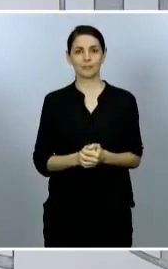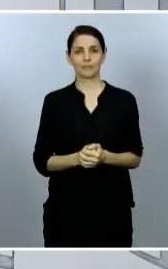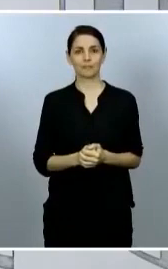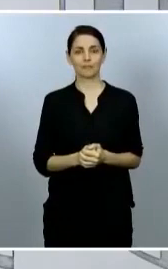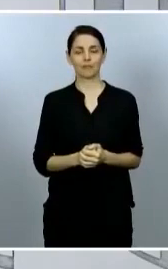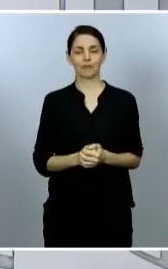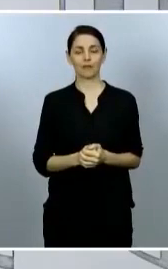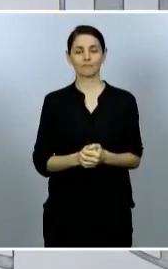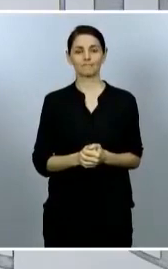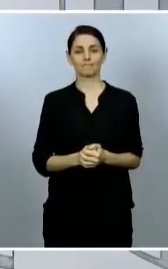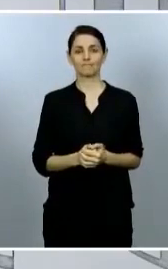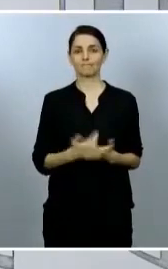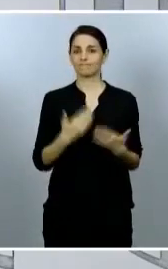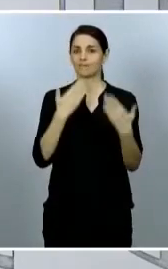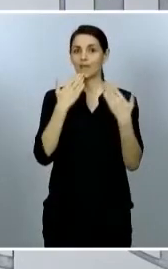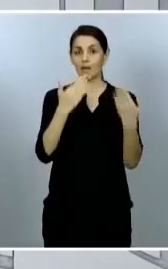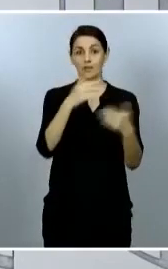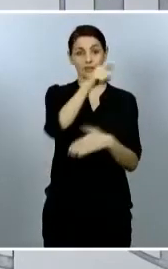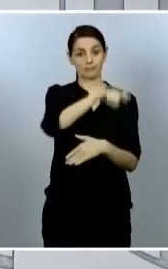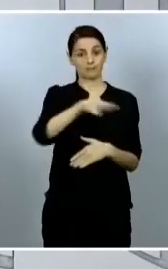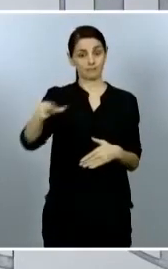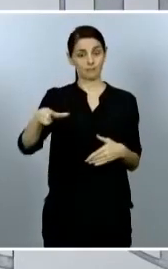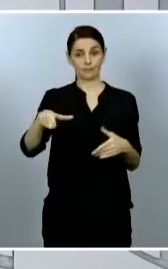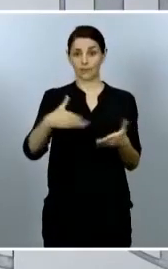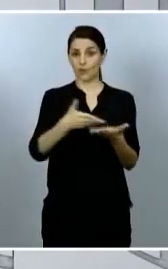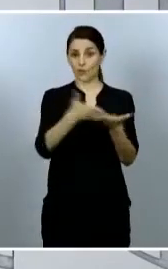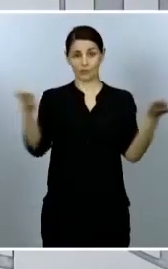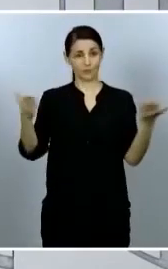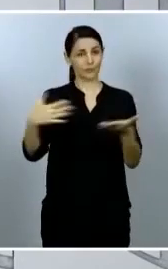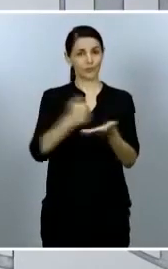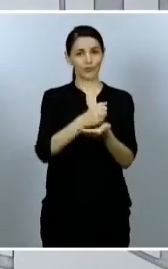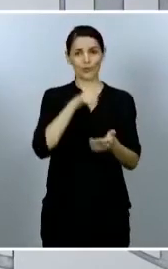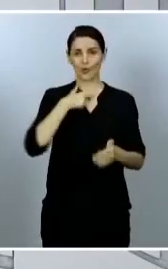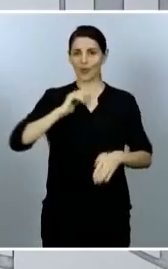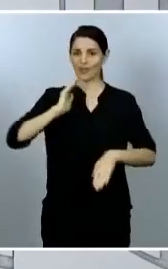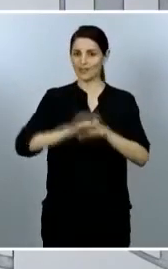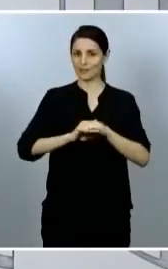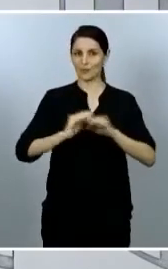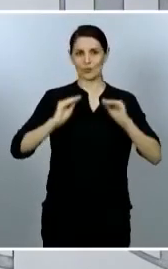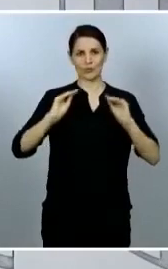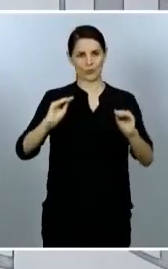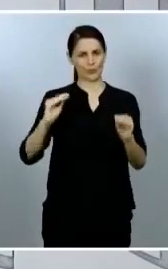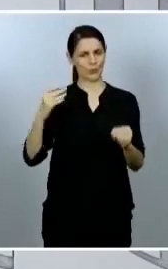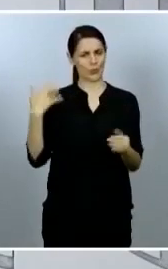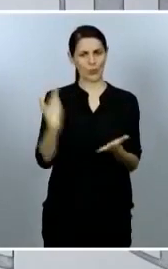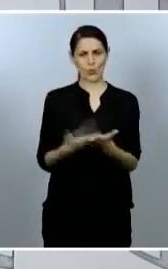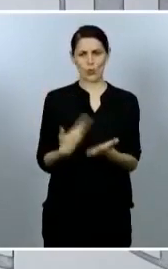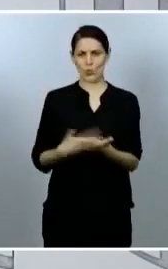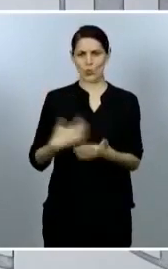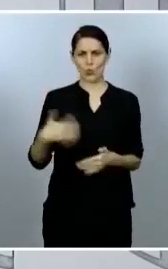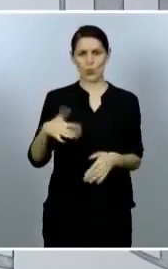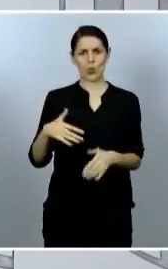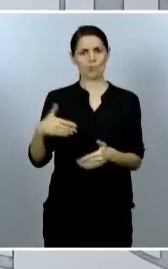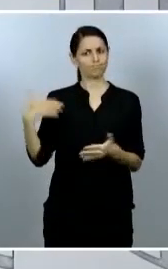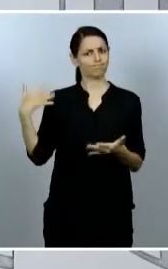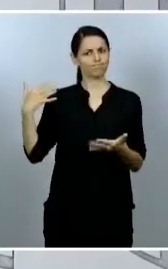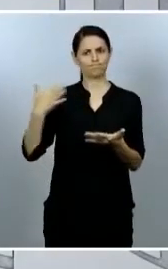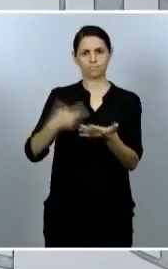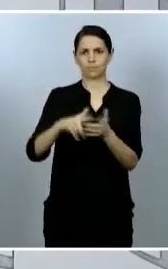y ciudadanas por la disciplina demostrada durante toda la vigencia que hemos tenido de los sucesivos estados de alarma.